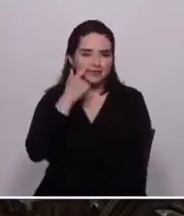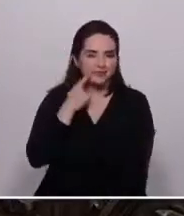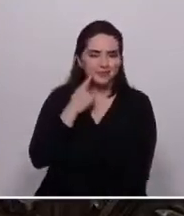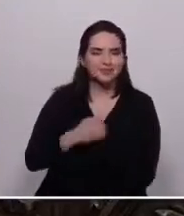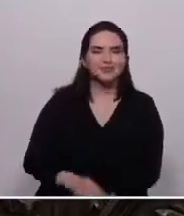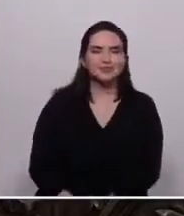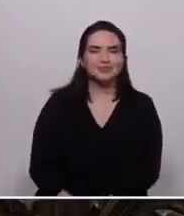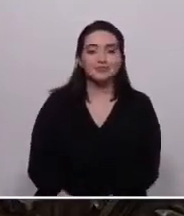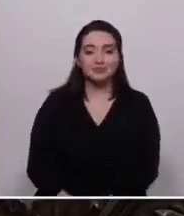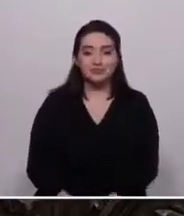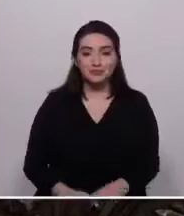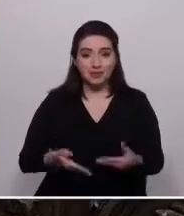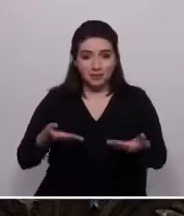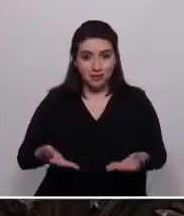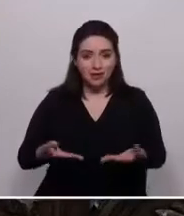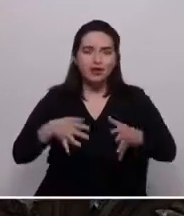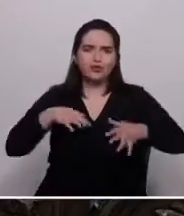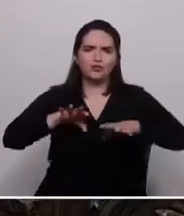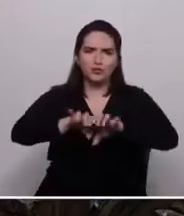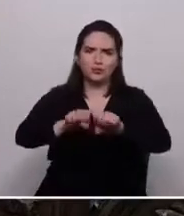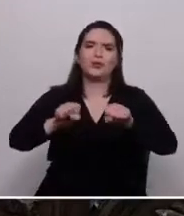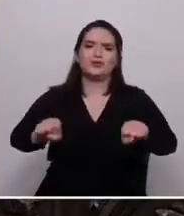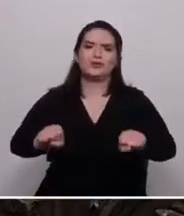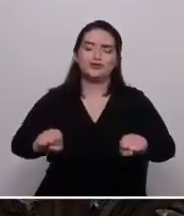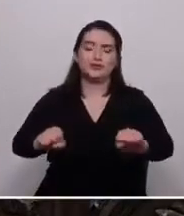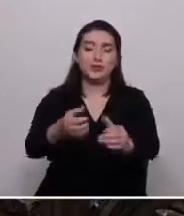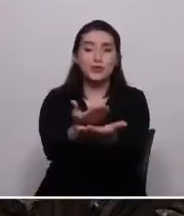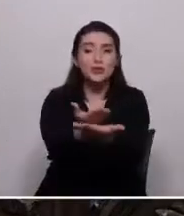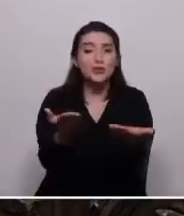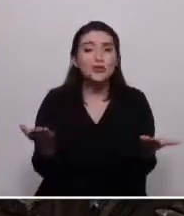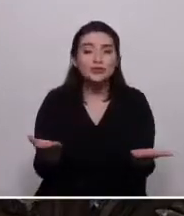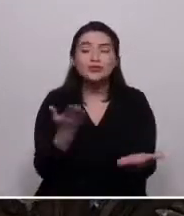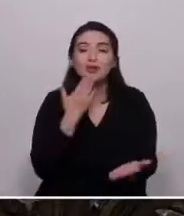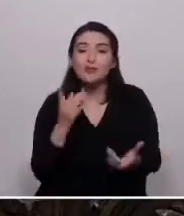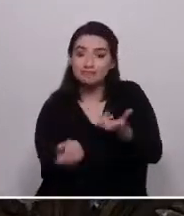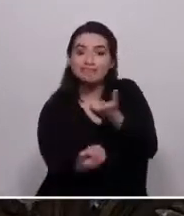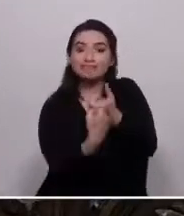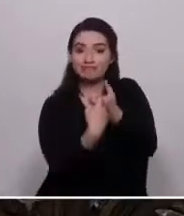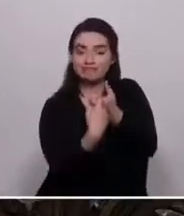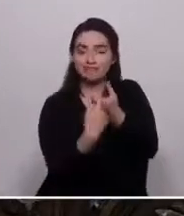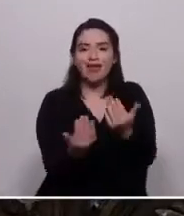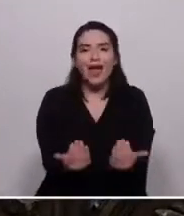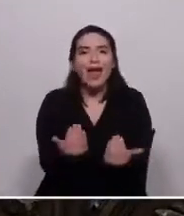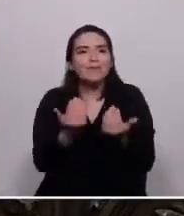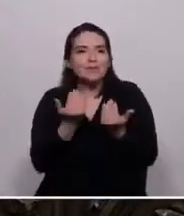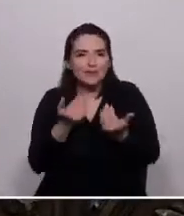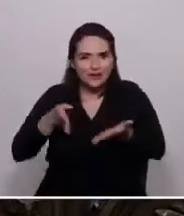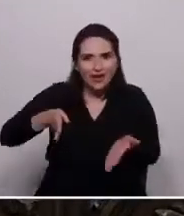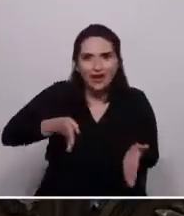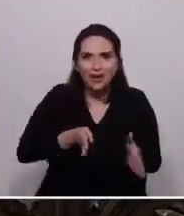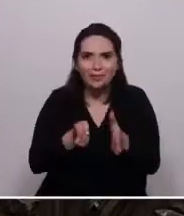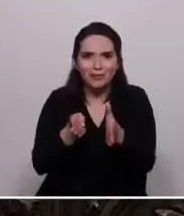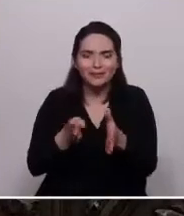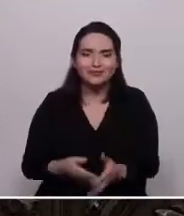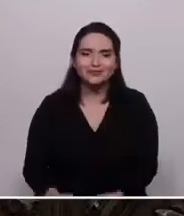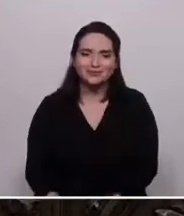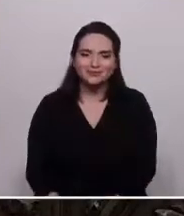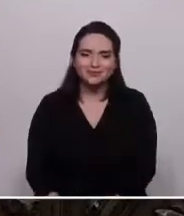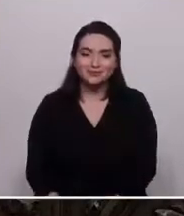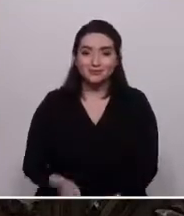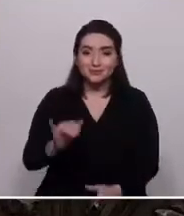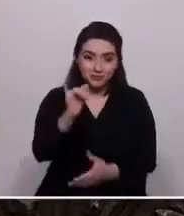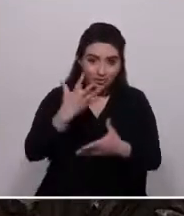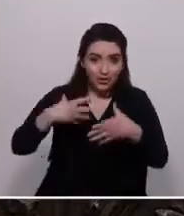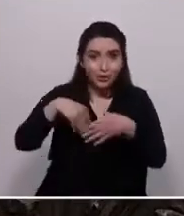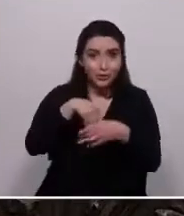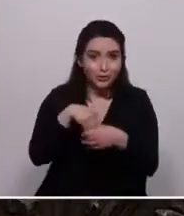este es mi compromiso. Espero que ustedes se sumen y me apoyen en este camino. La inclusión